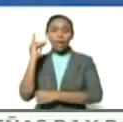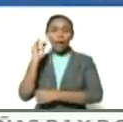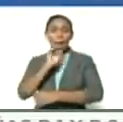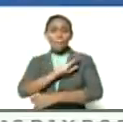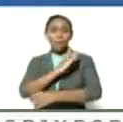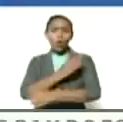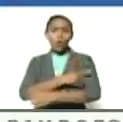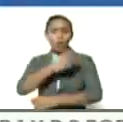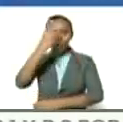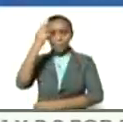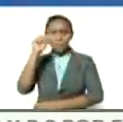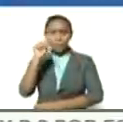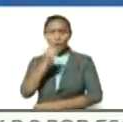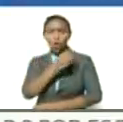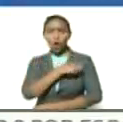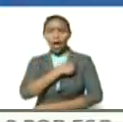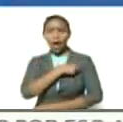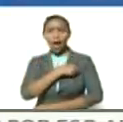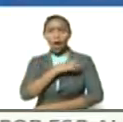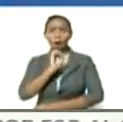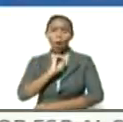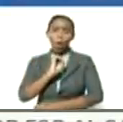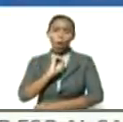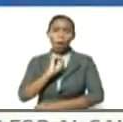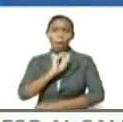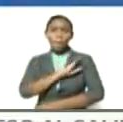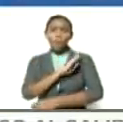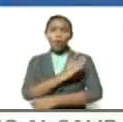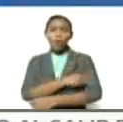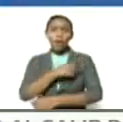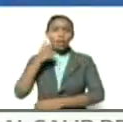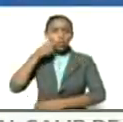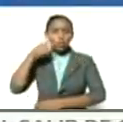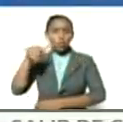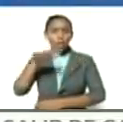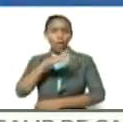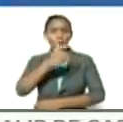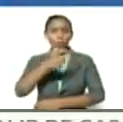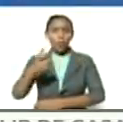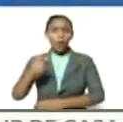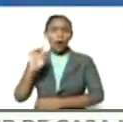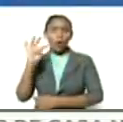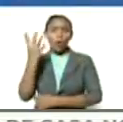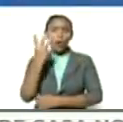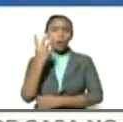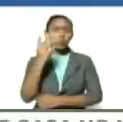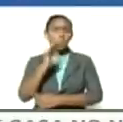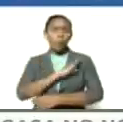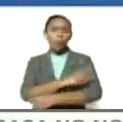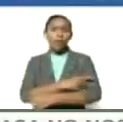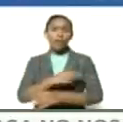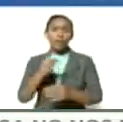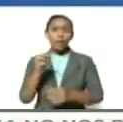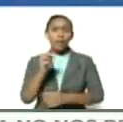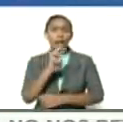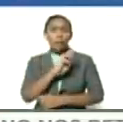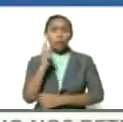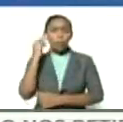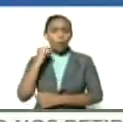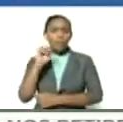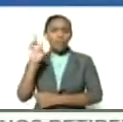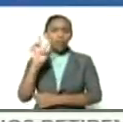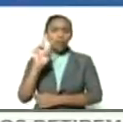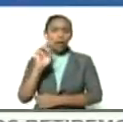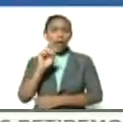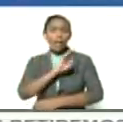poder moral o poder ciudadano que es el cuarto poder de la república bolivariana de Venezuela y el poder